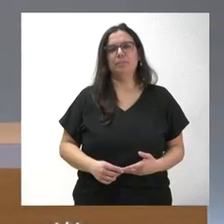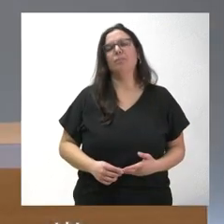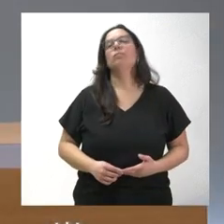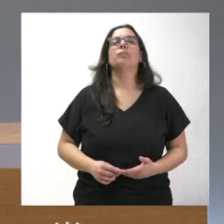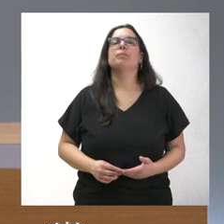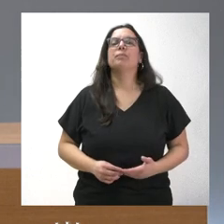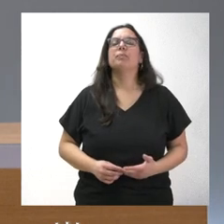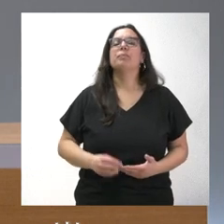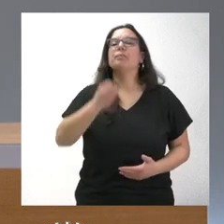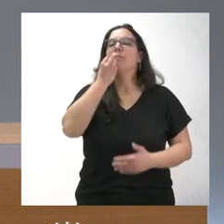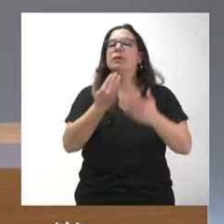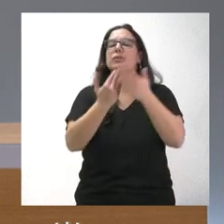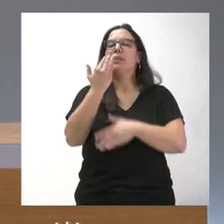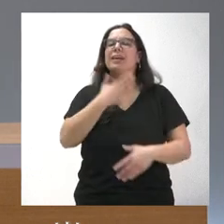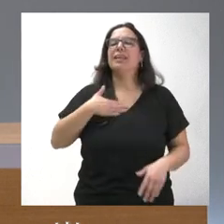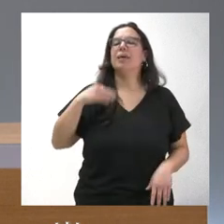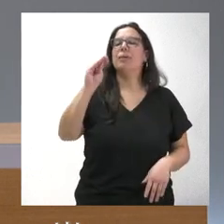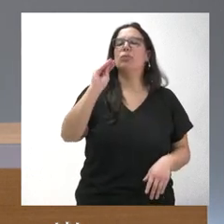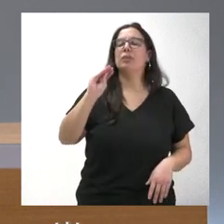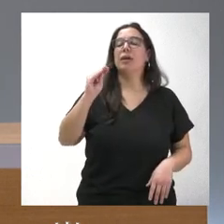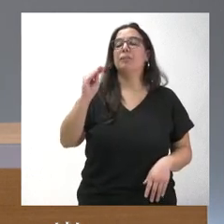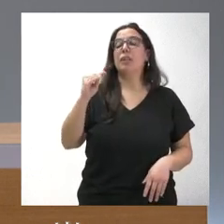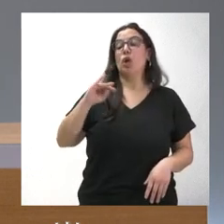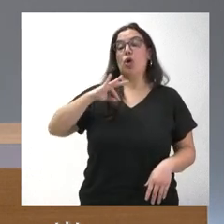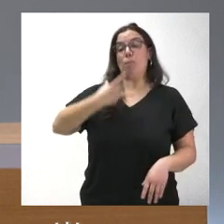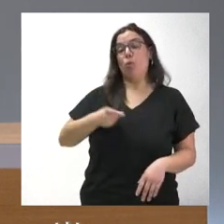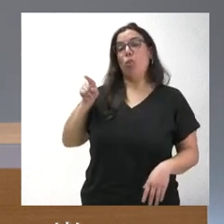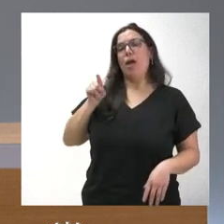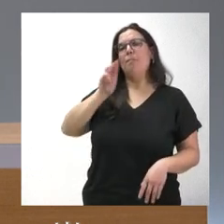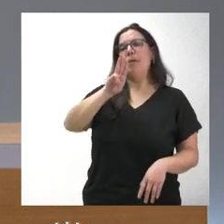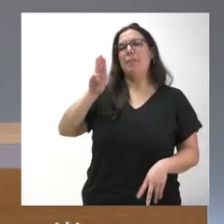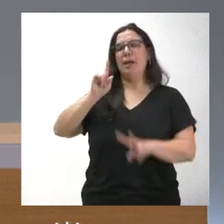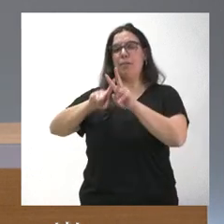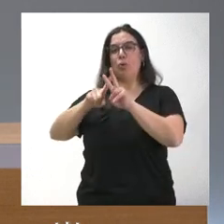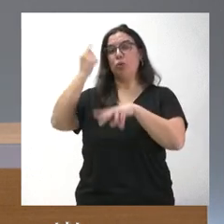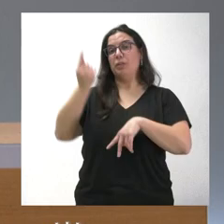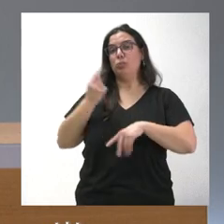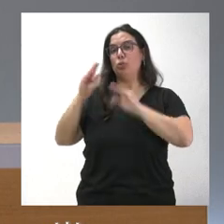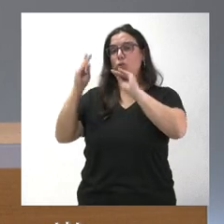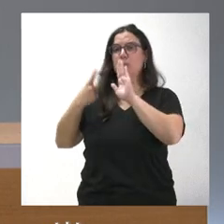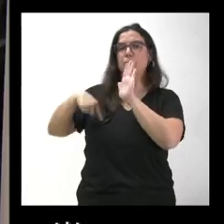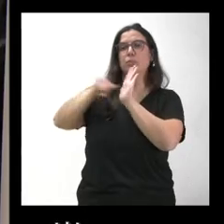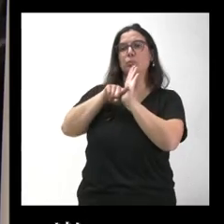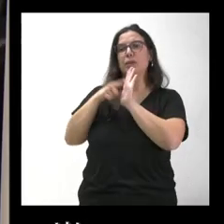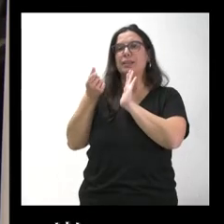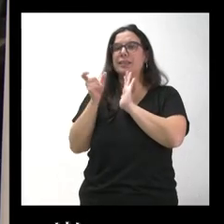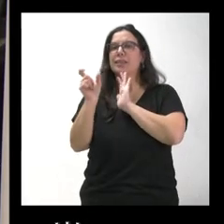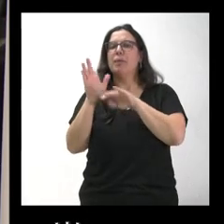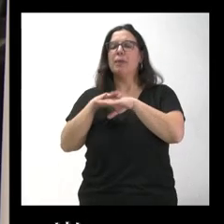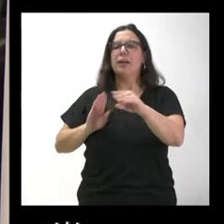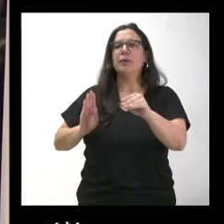Buenos días. Yo le quería preguntar. En Murcia, PP y Vox han incluido en el presupuesto una partida para financiar